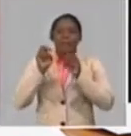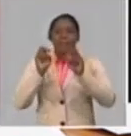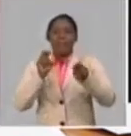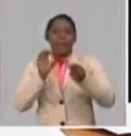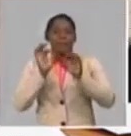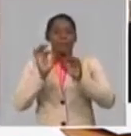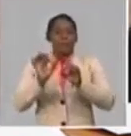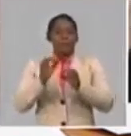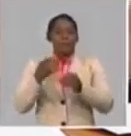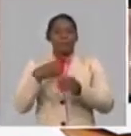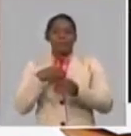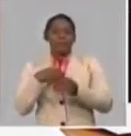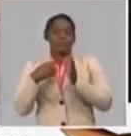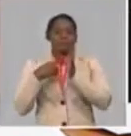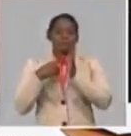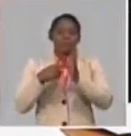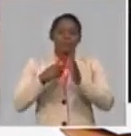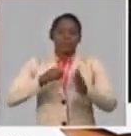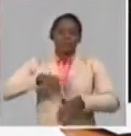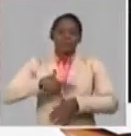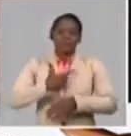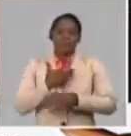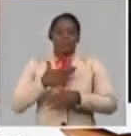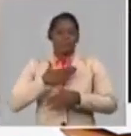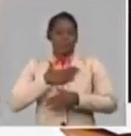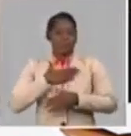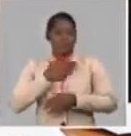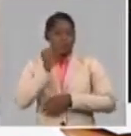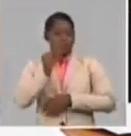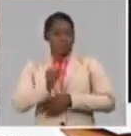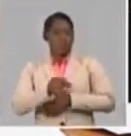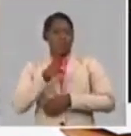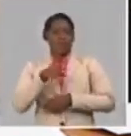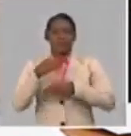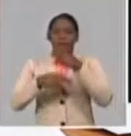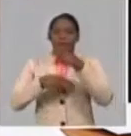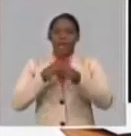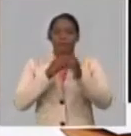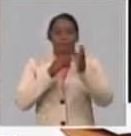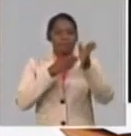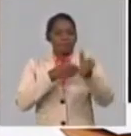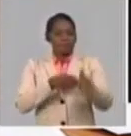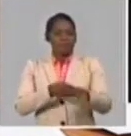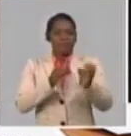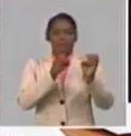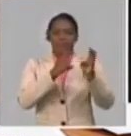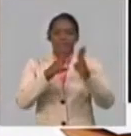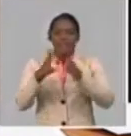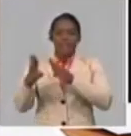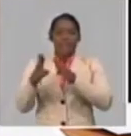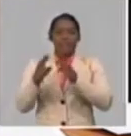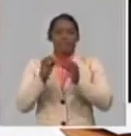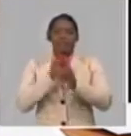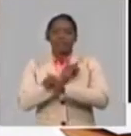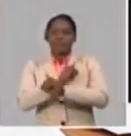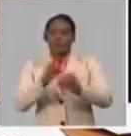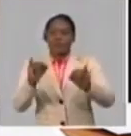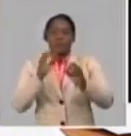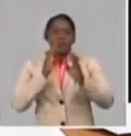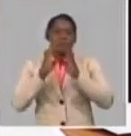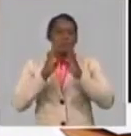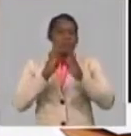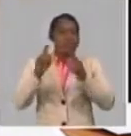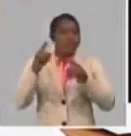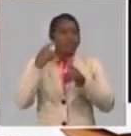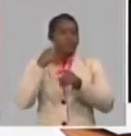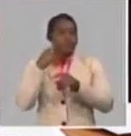opinión, de esos artistas nuestros que han sabido promover esa disciplina, de los medios de comunicación que han jugado un papel, en